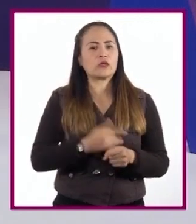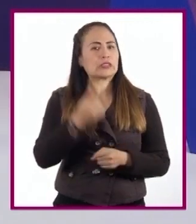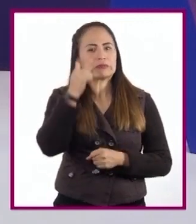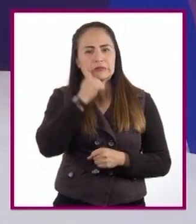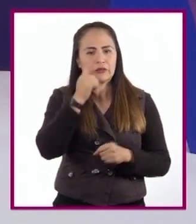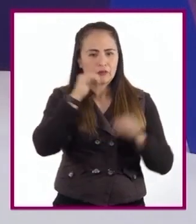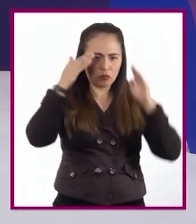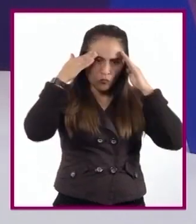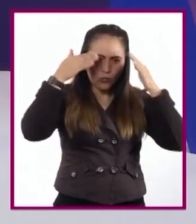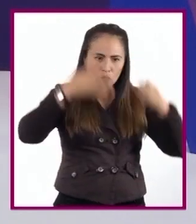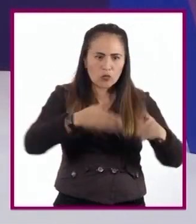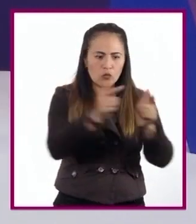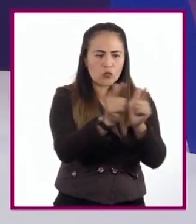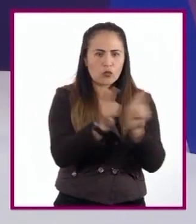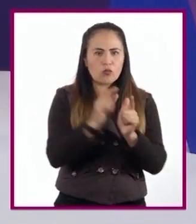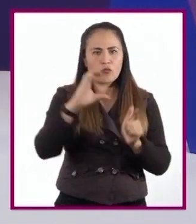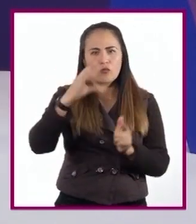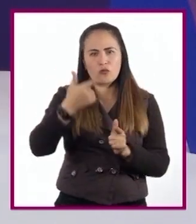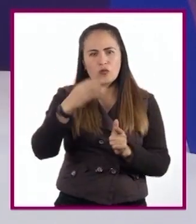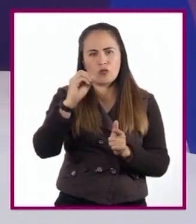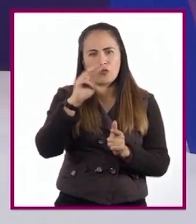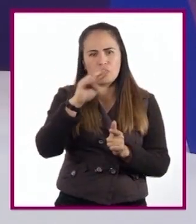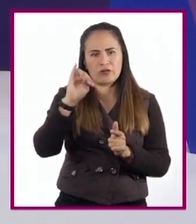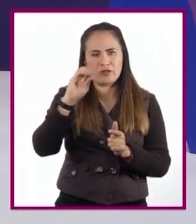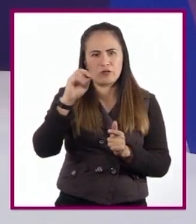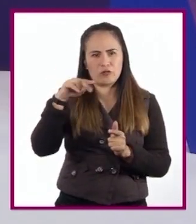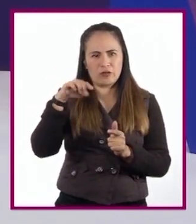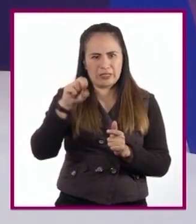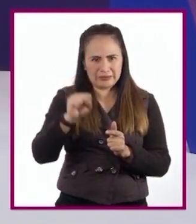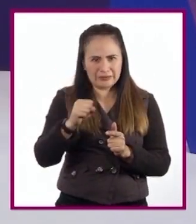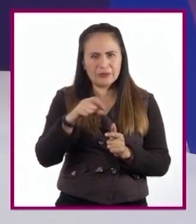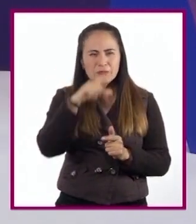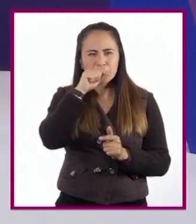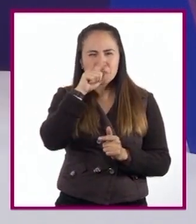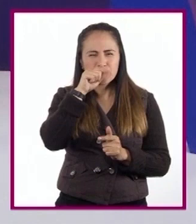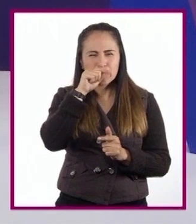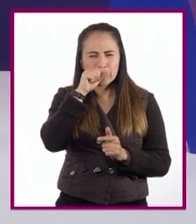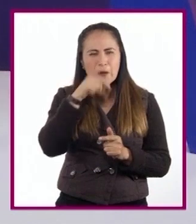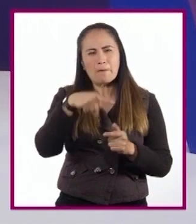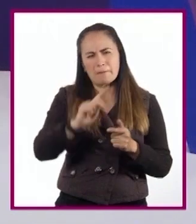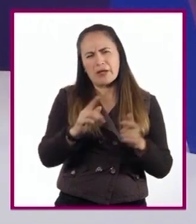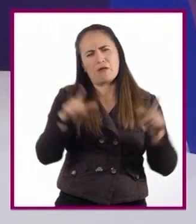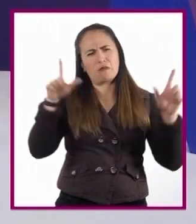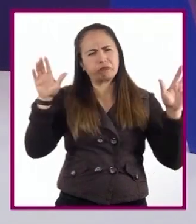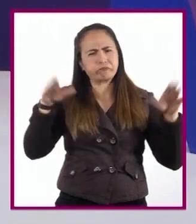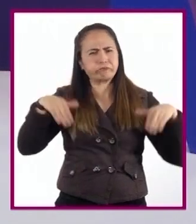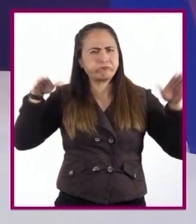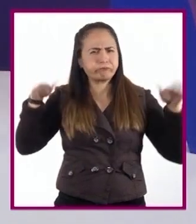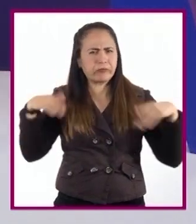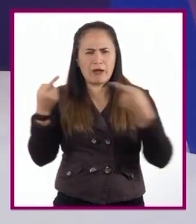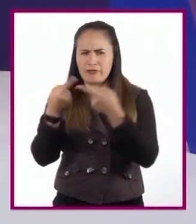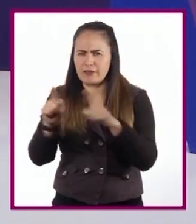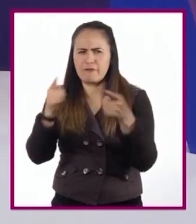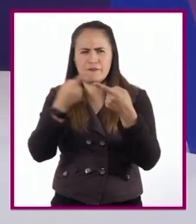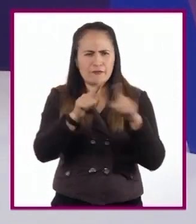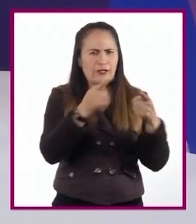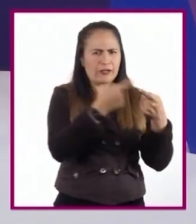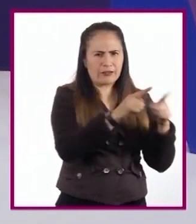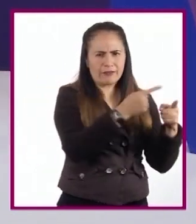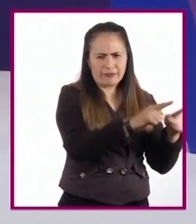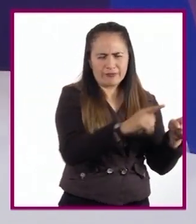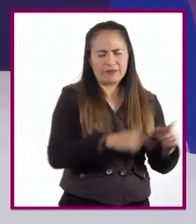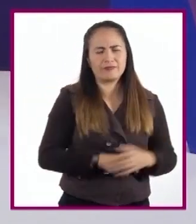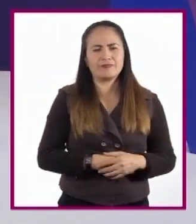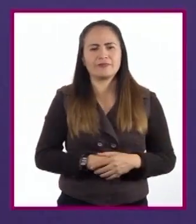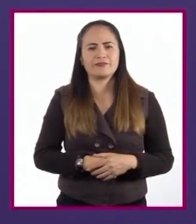exclusivamente de los gorriones, pero la conclusión abarca una totalidad de aves no sustentada por las premisas.